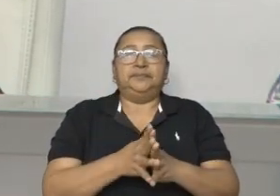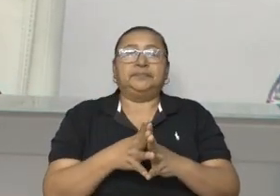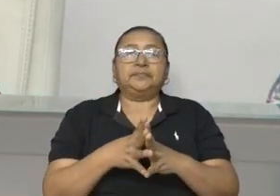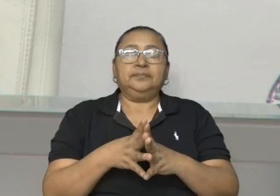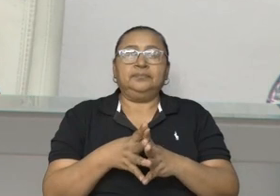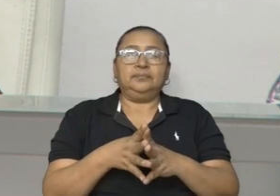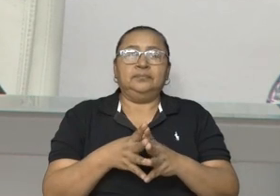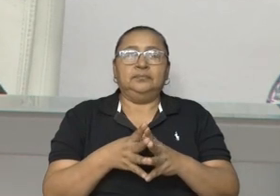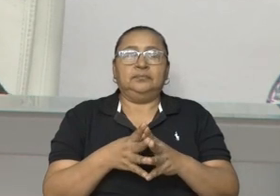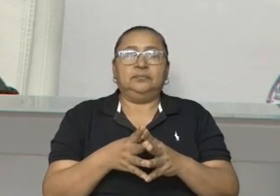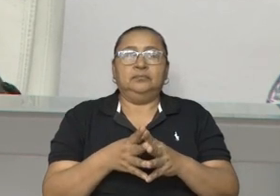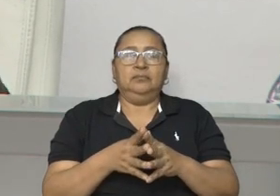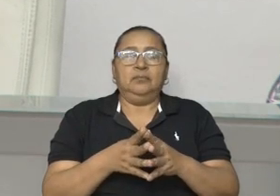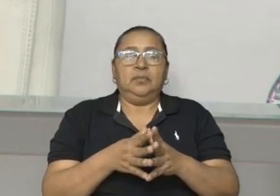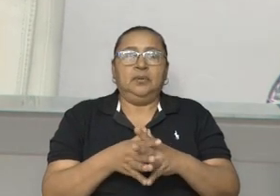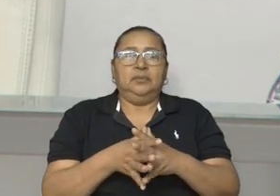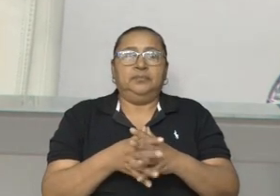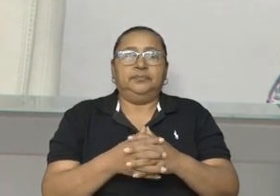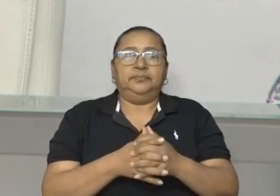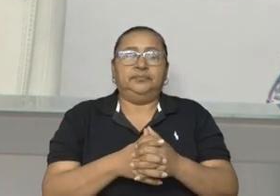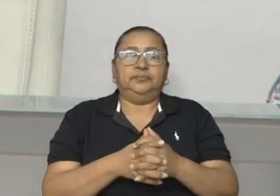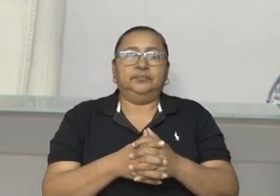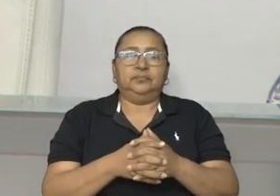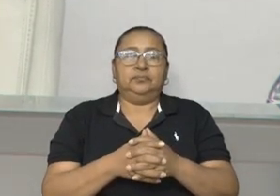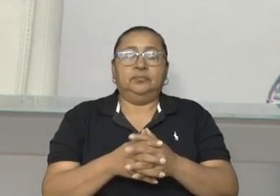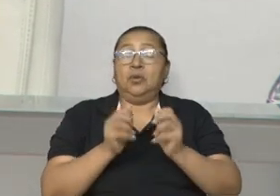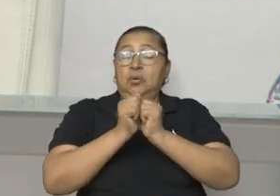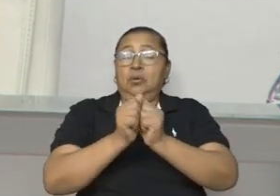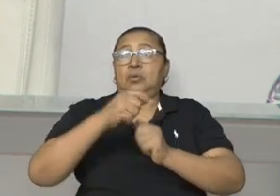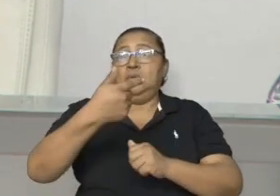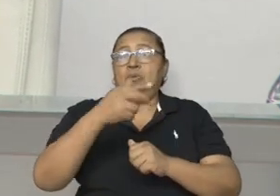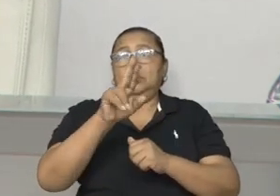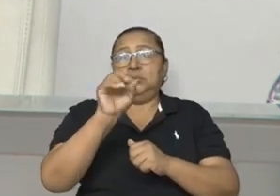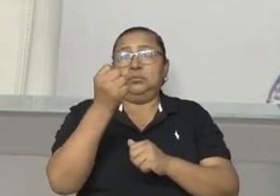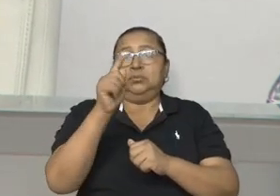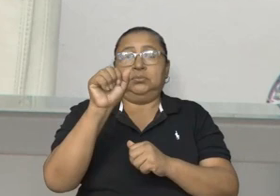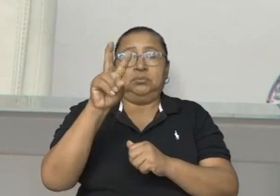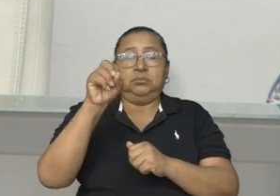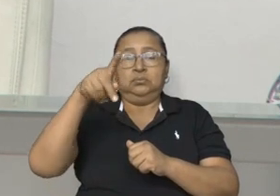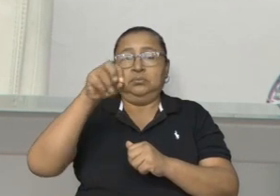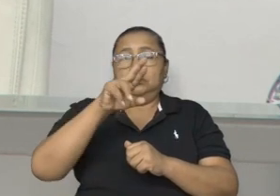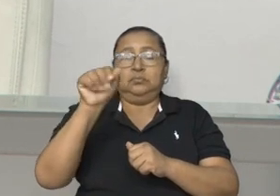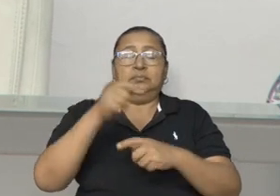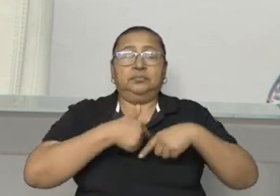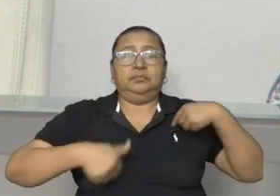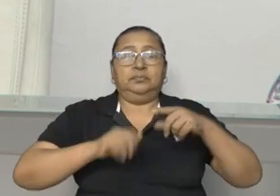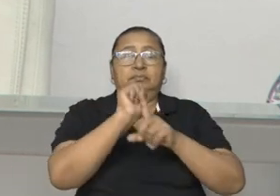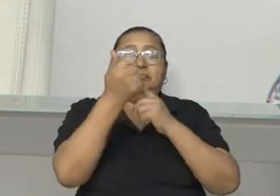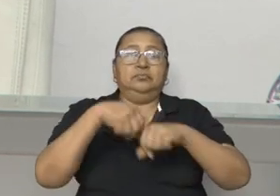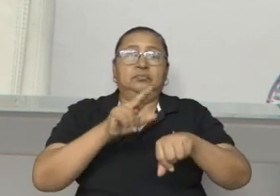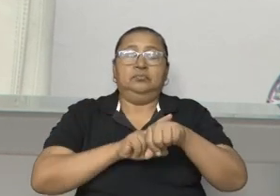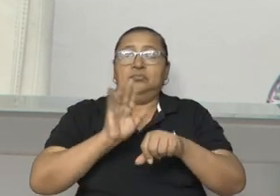compañero Gustavo Porras, Presidente de la Asamblea Nacional, su